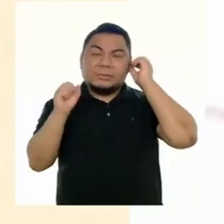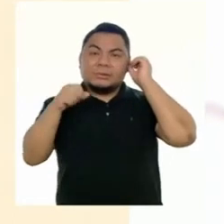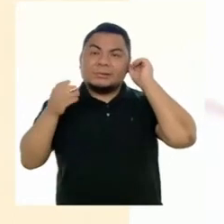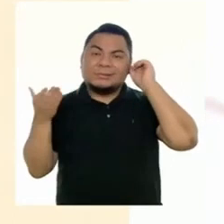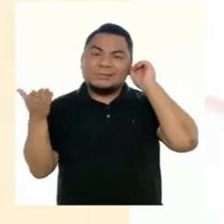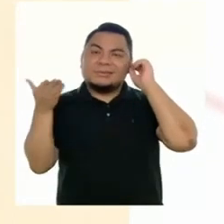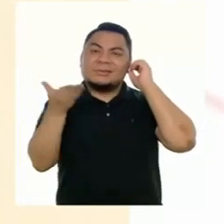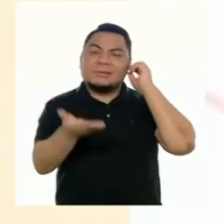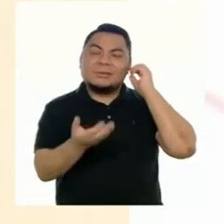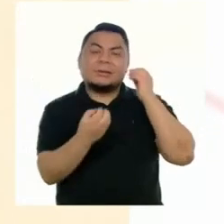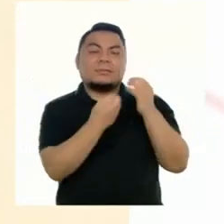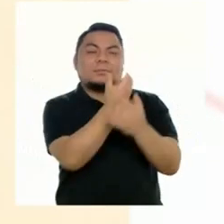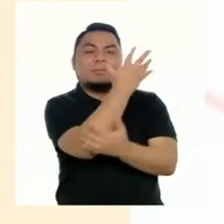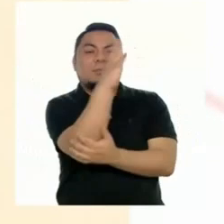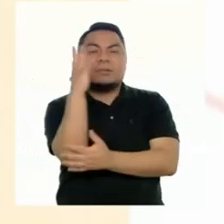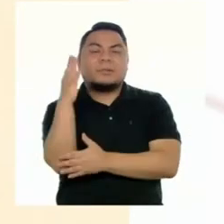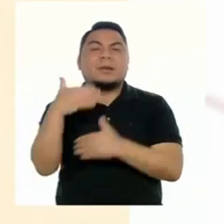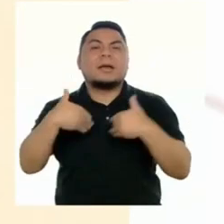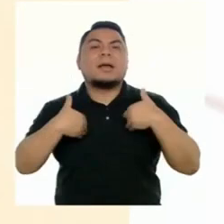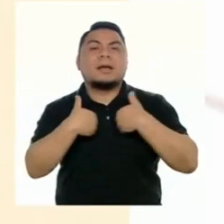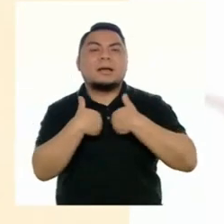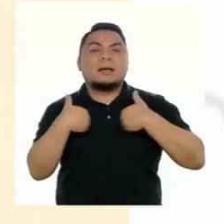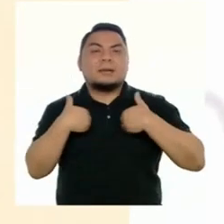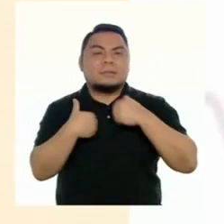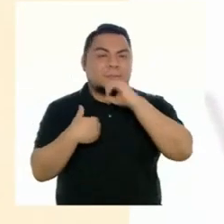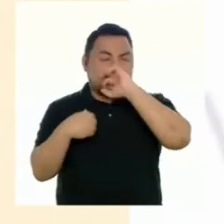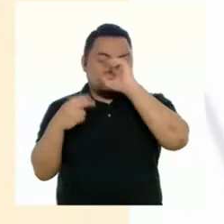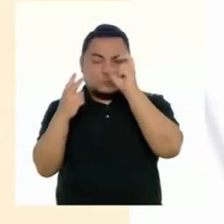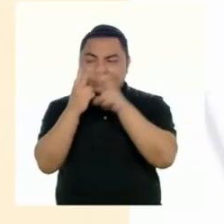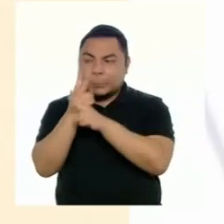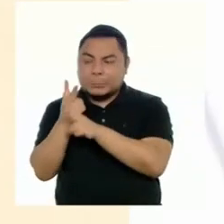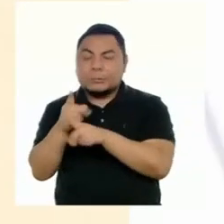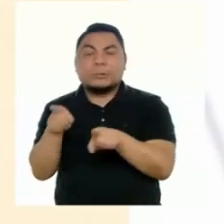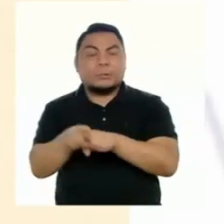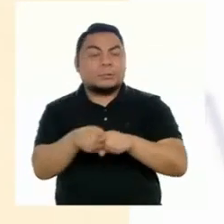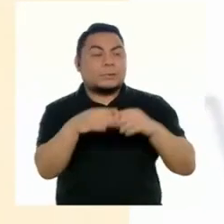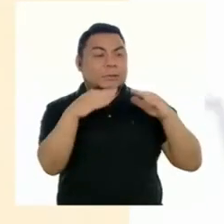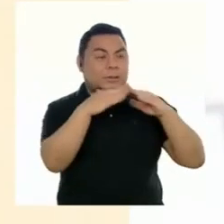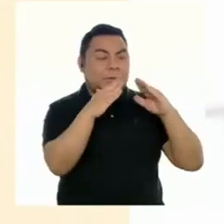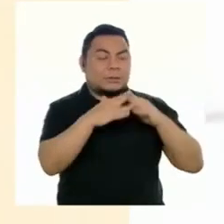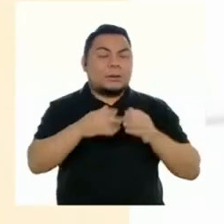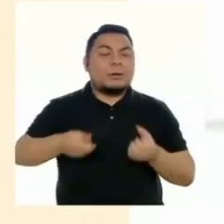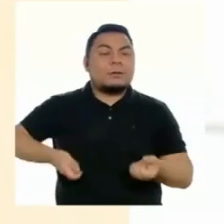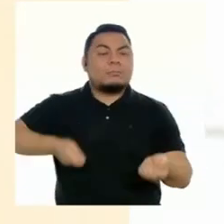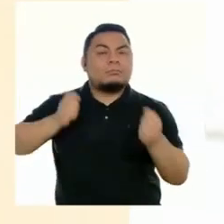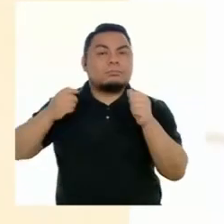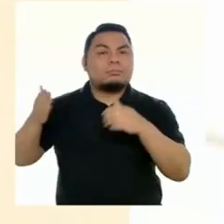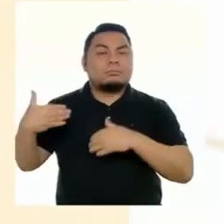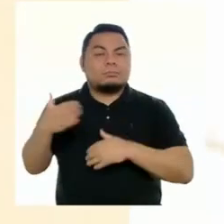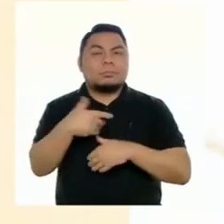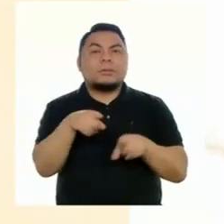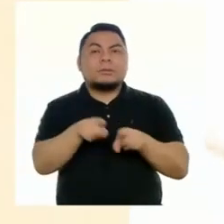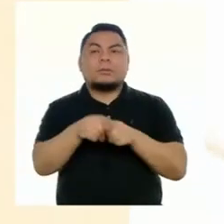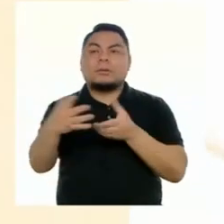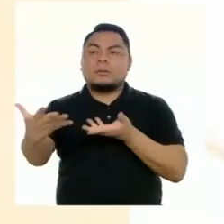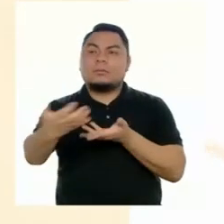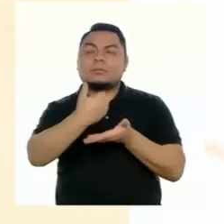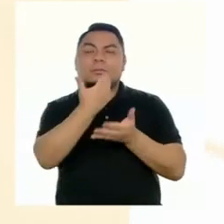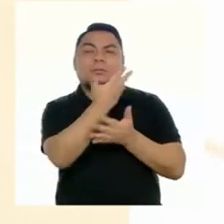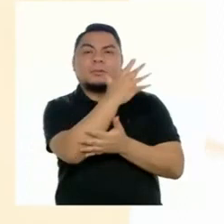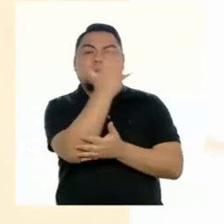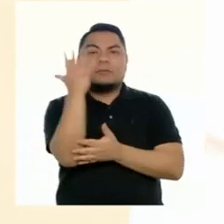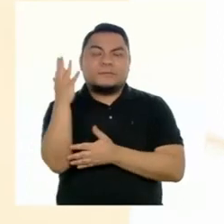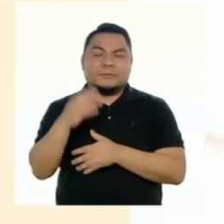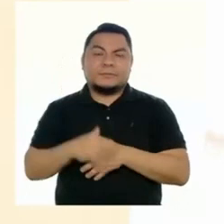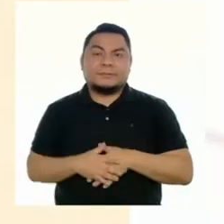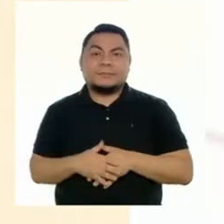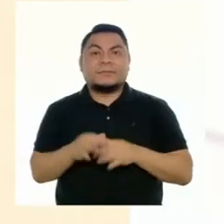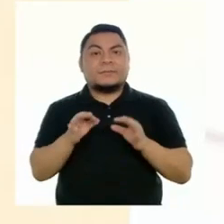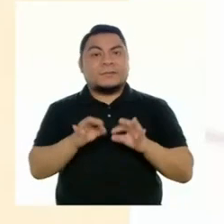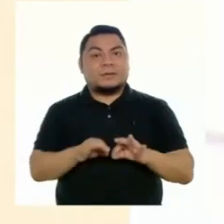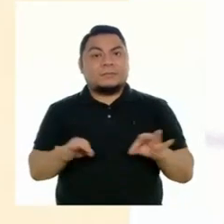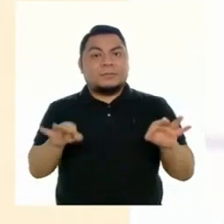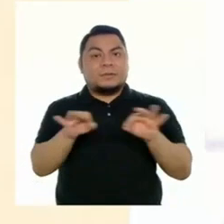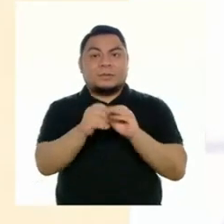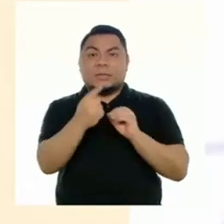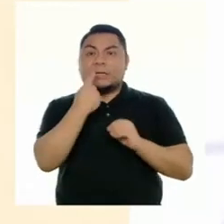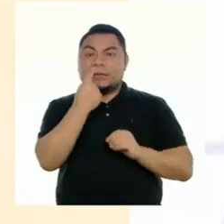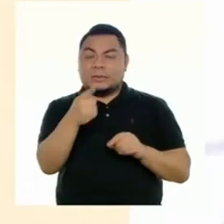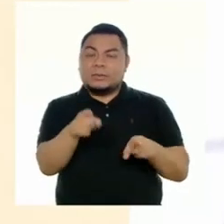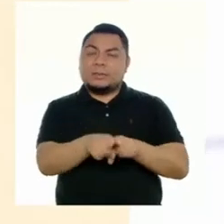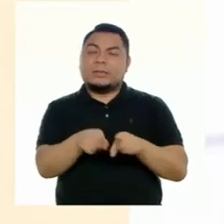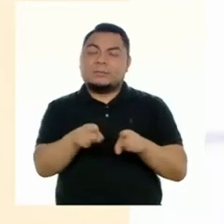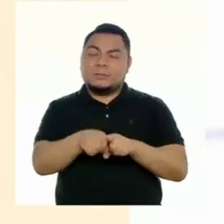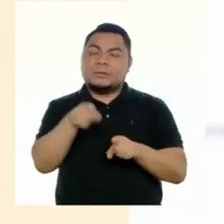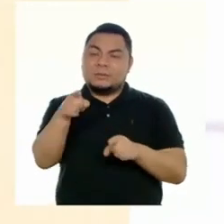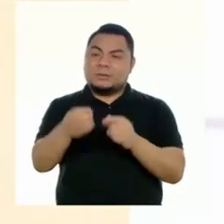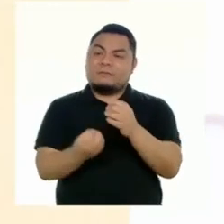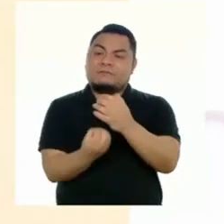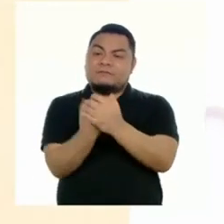provienen de plantas y animales domesticados y de la caza, la pesca y la recolección de plantas silvestres. Es importante mencionar